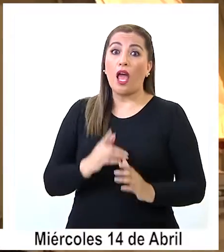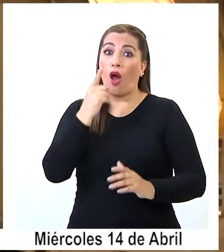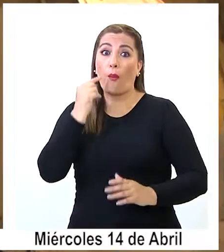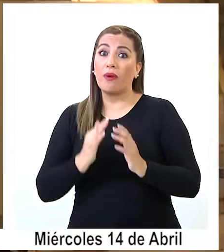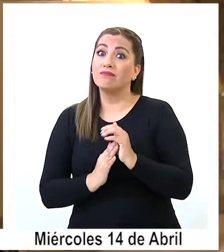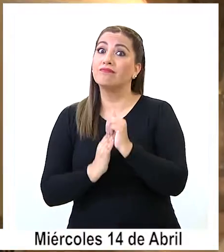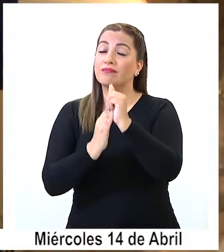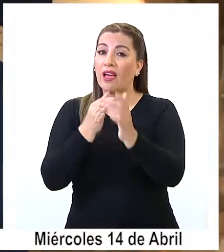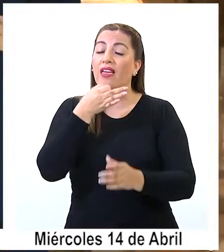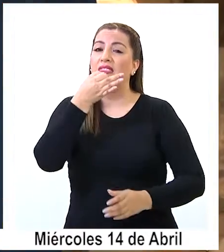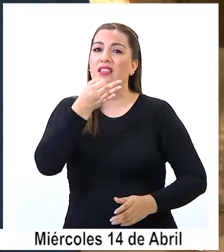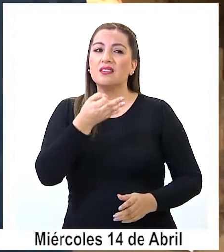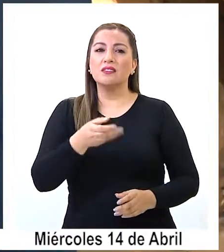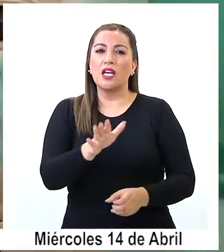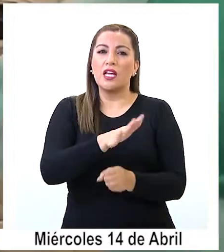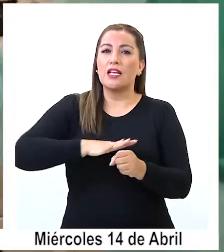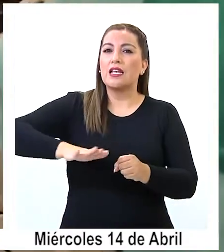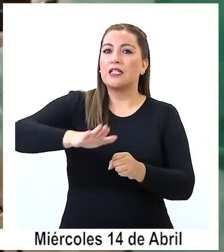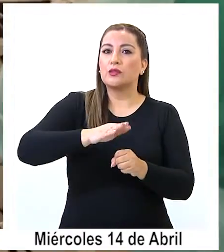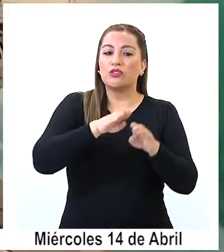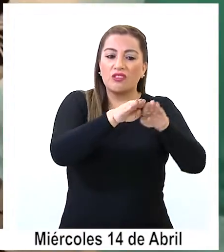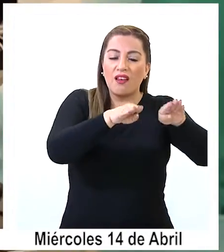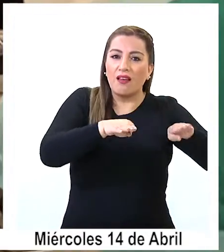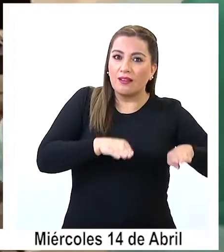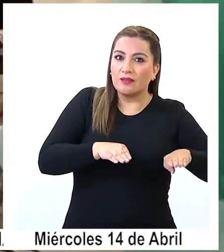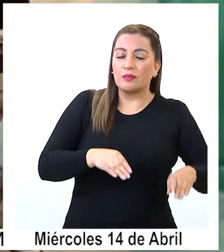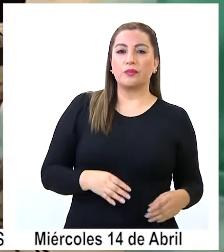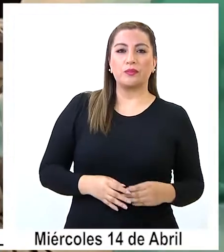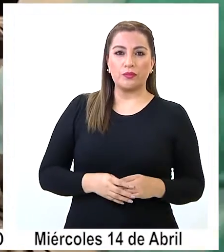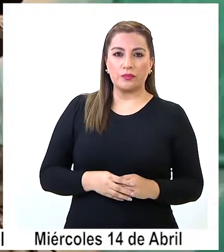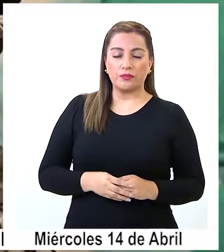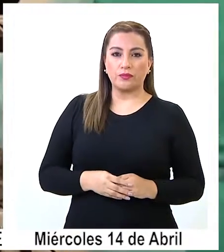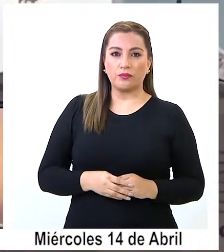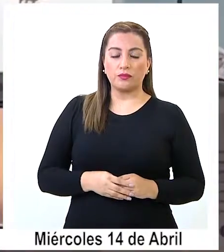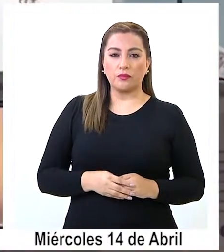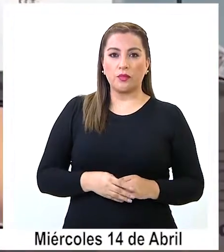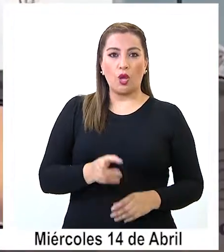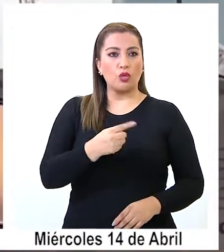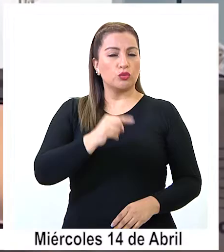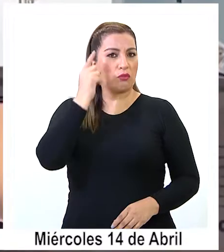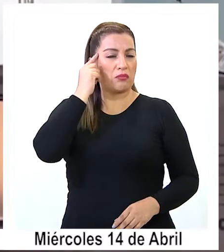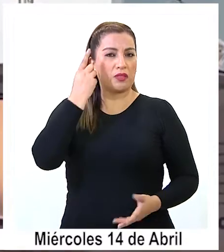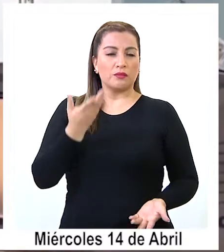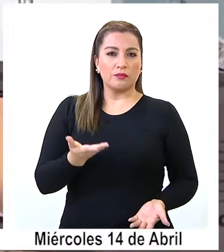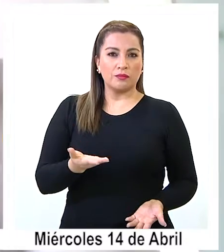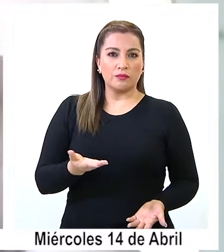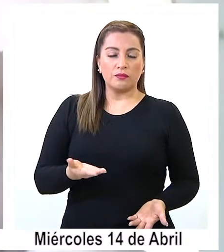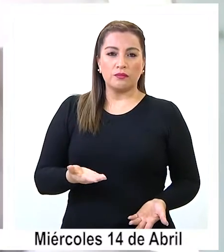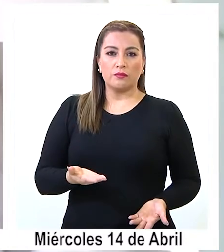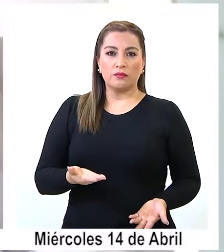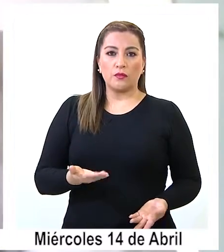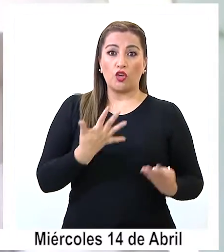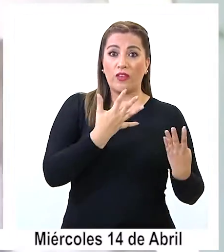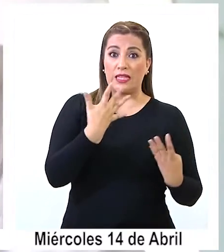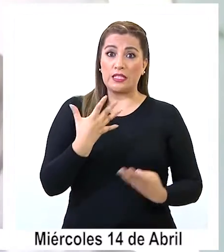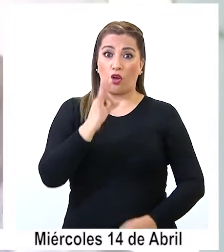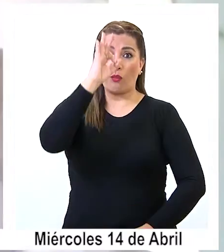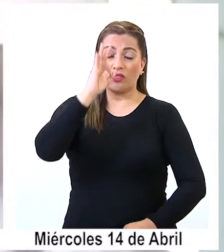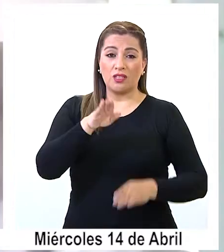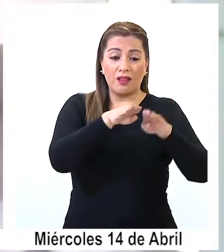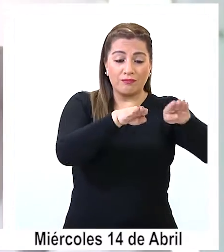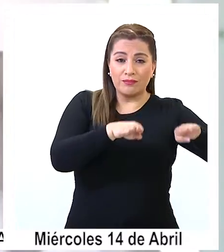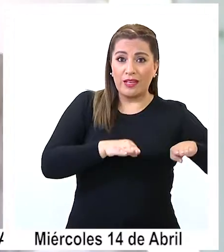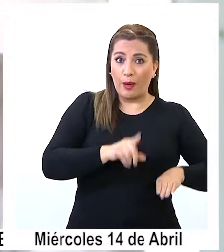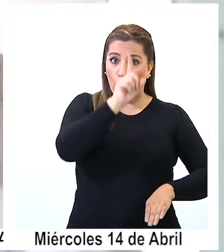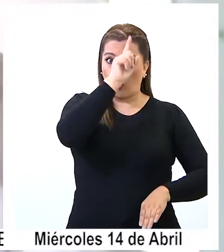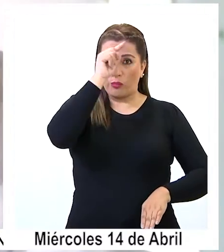dirigente, y destaca el caso de la ocupación de camas. Cuando se habla, por ejemplo, de 95% de ocupación